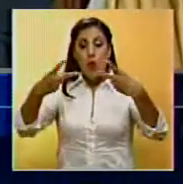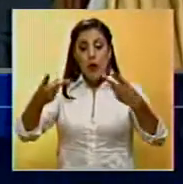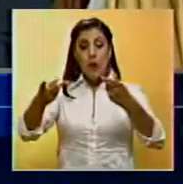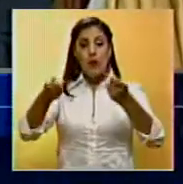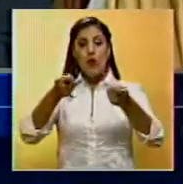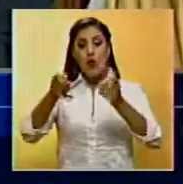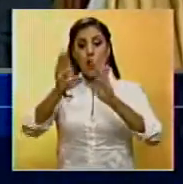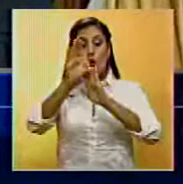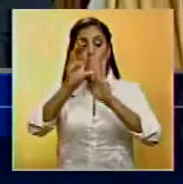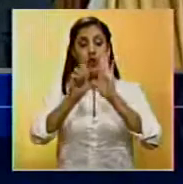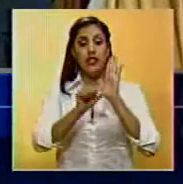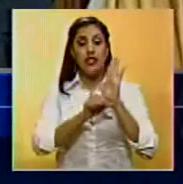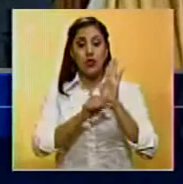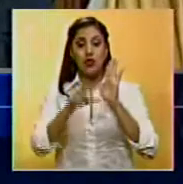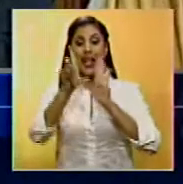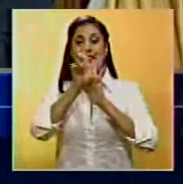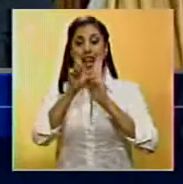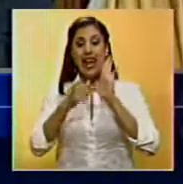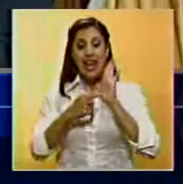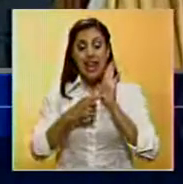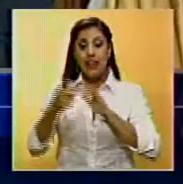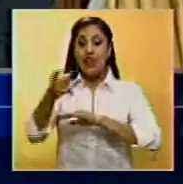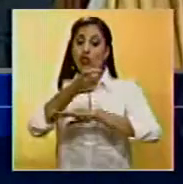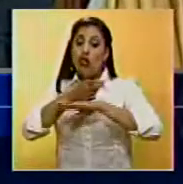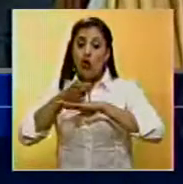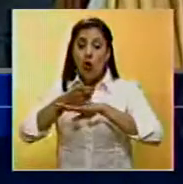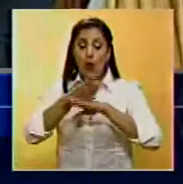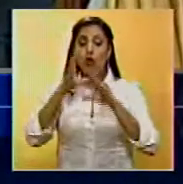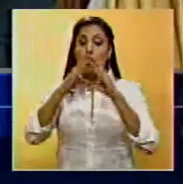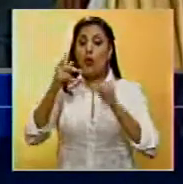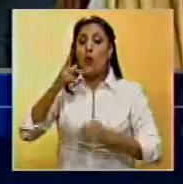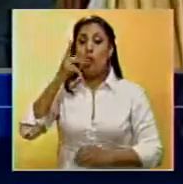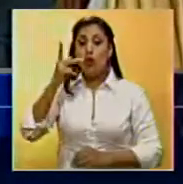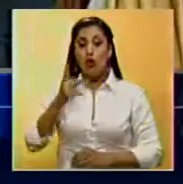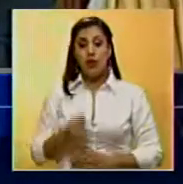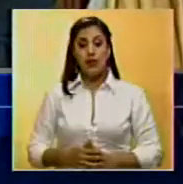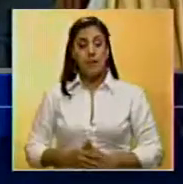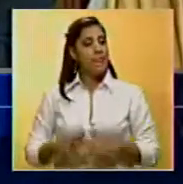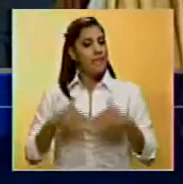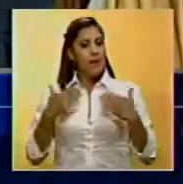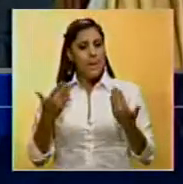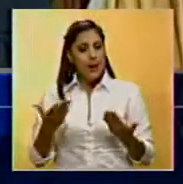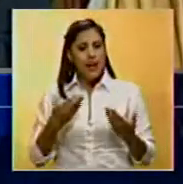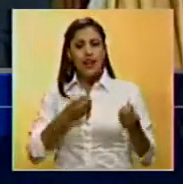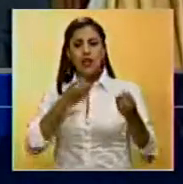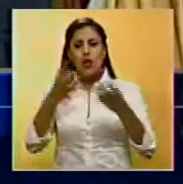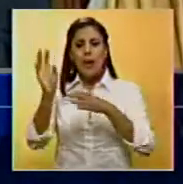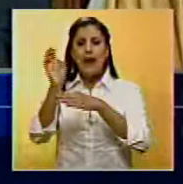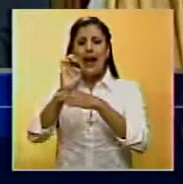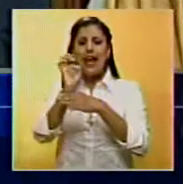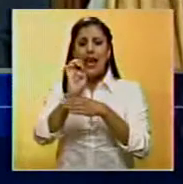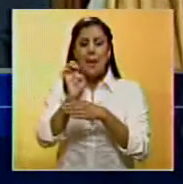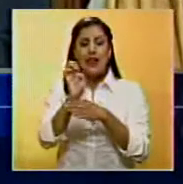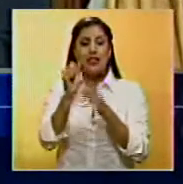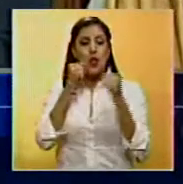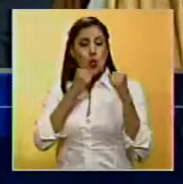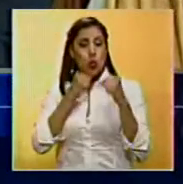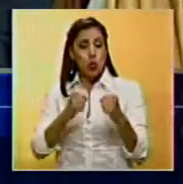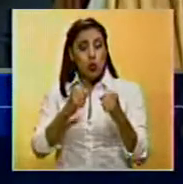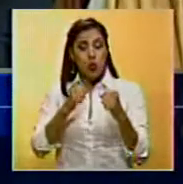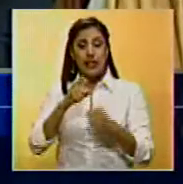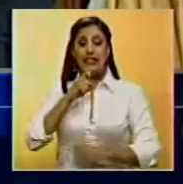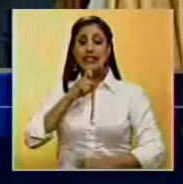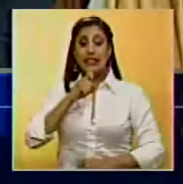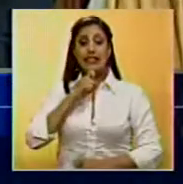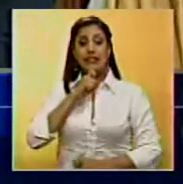constitucionales, legales, gubernamentales y políticas para enfrentar esta emergencia dura y